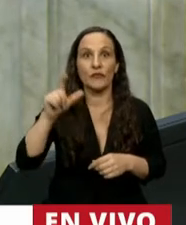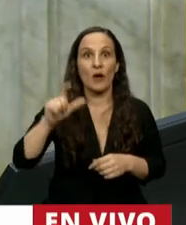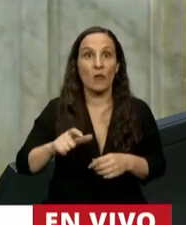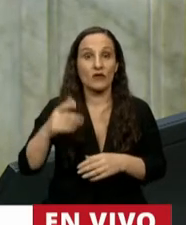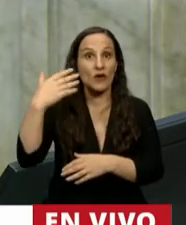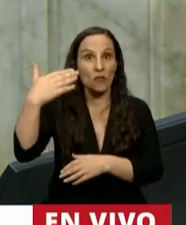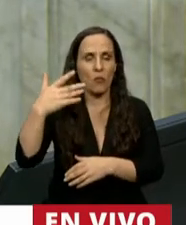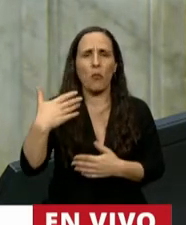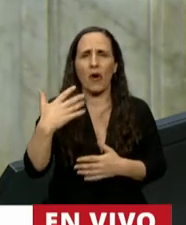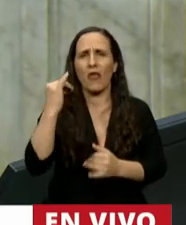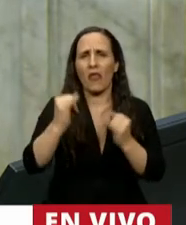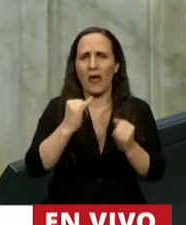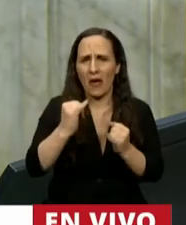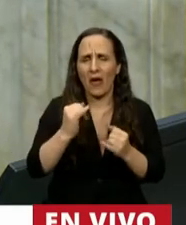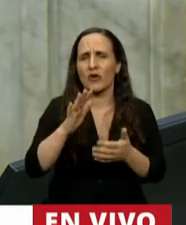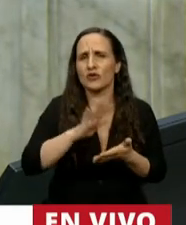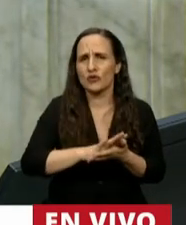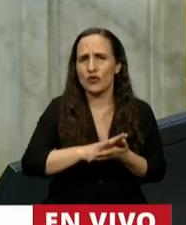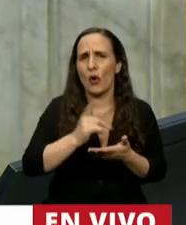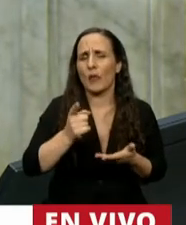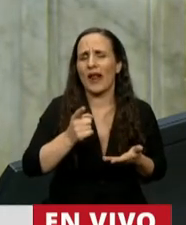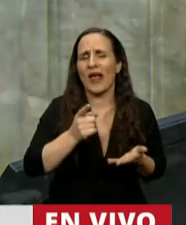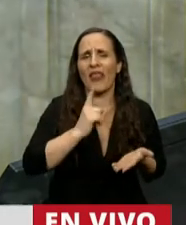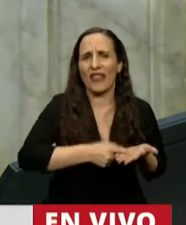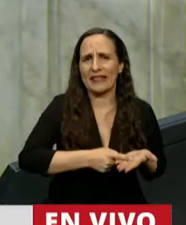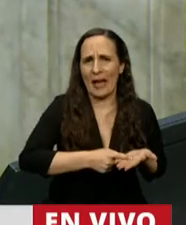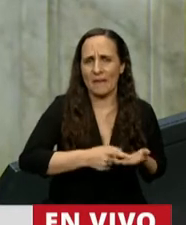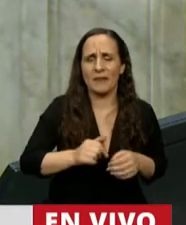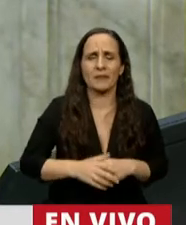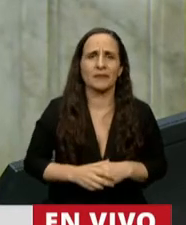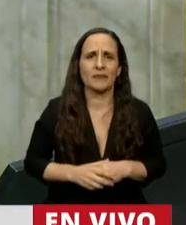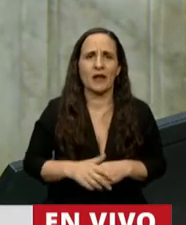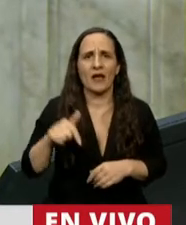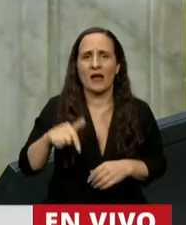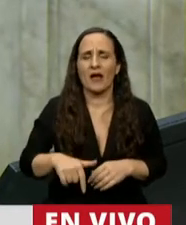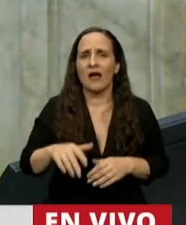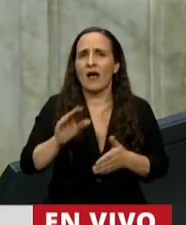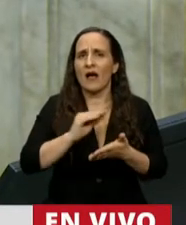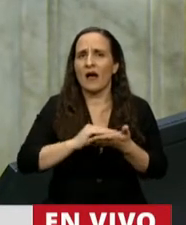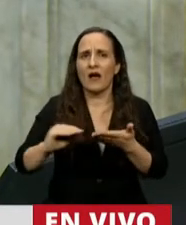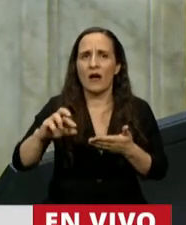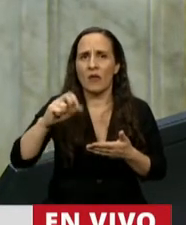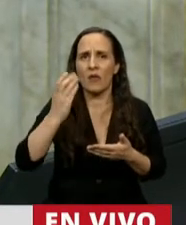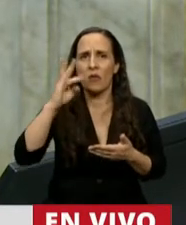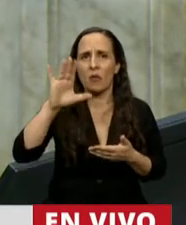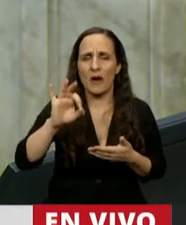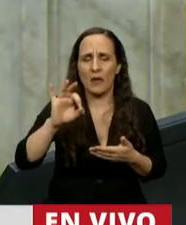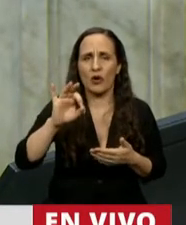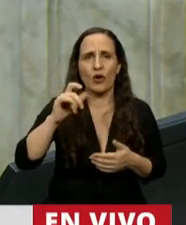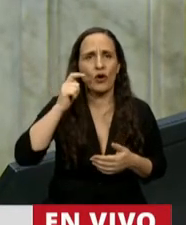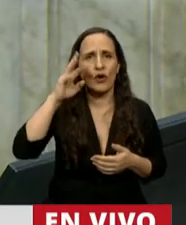informar acerca de las observaciones realizadas del dictamen. Tiene la palabra el diputado Pablo González.